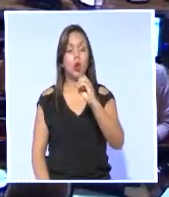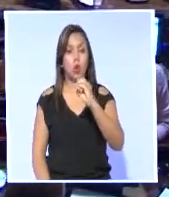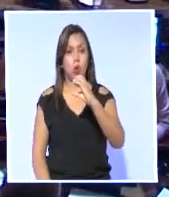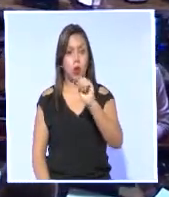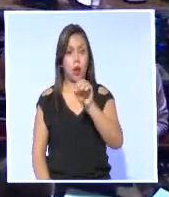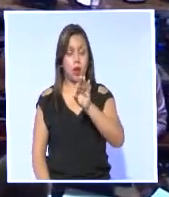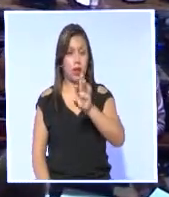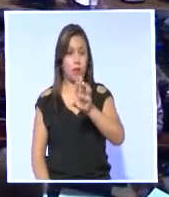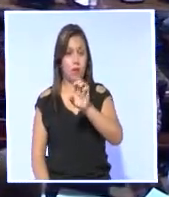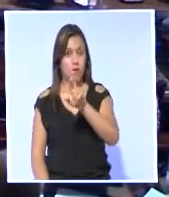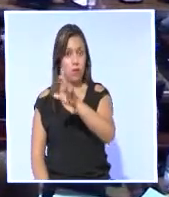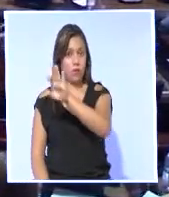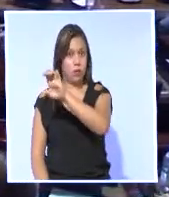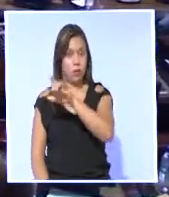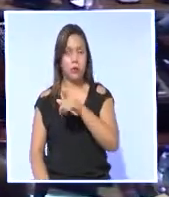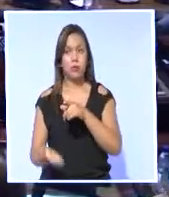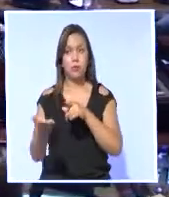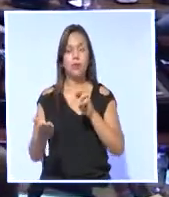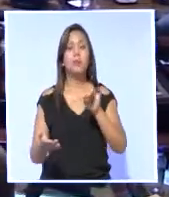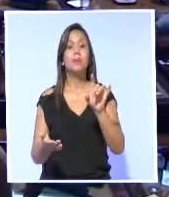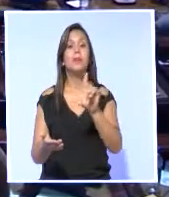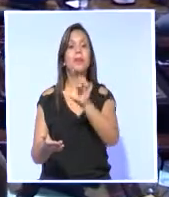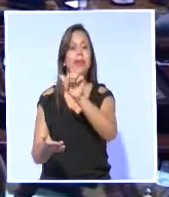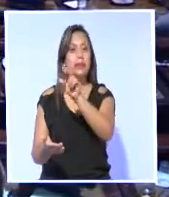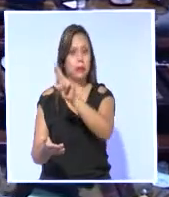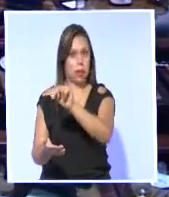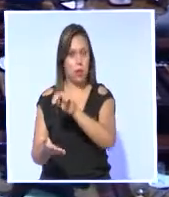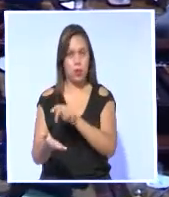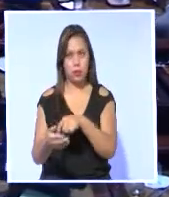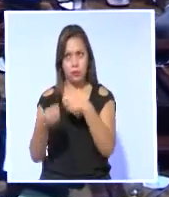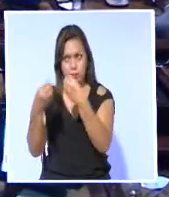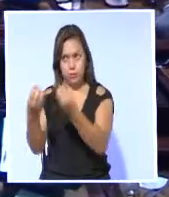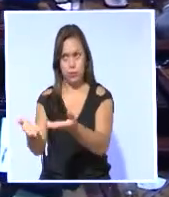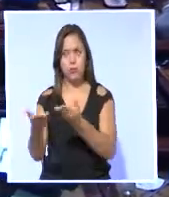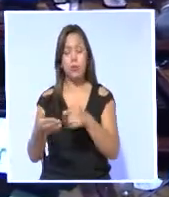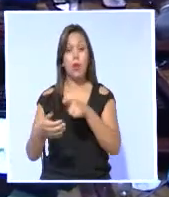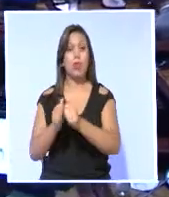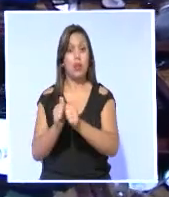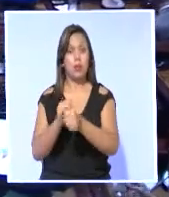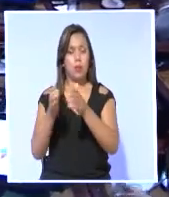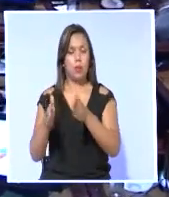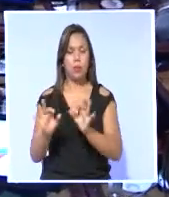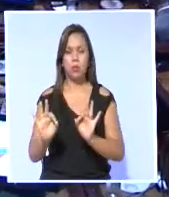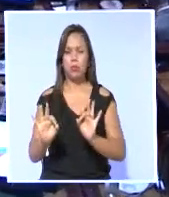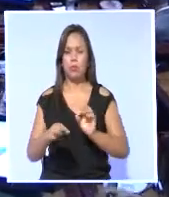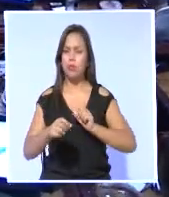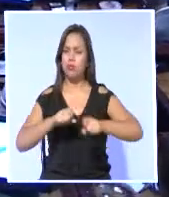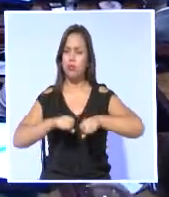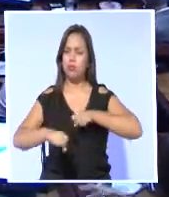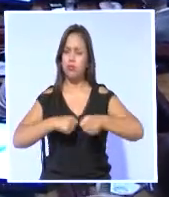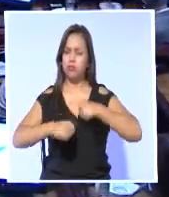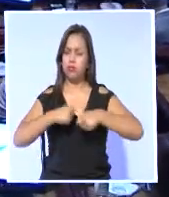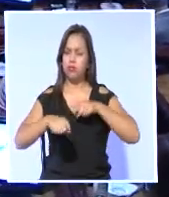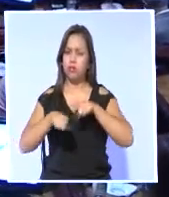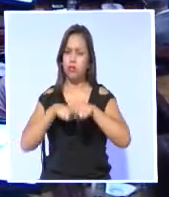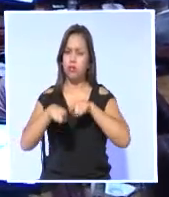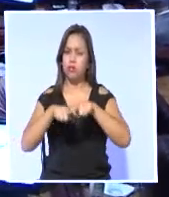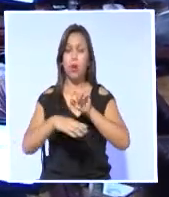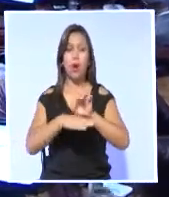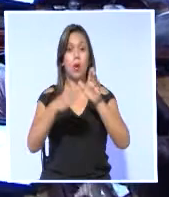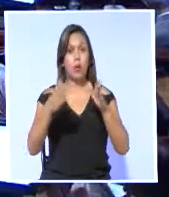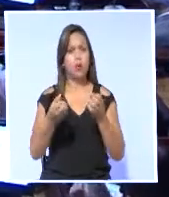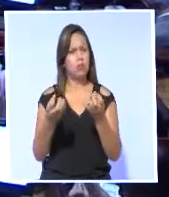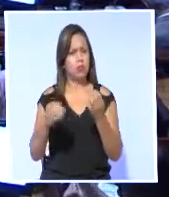al mérito deportivo a Fernando Millán Ludeña Rodríguez. El deportista es un atleta ecuatoriano que ha participado en varias competencias.